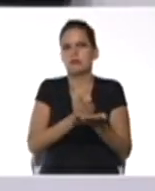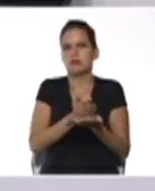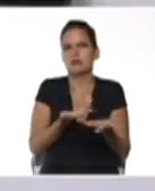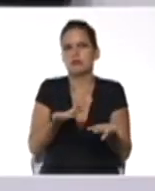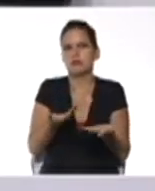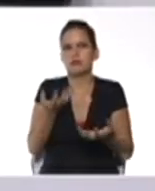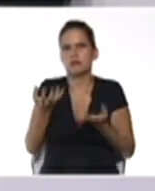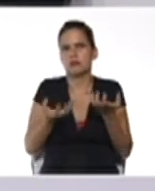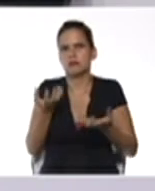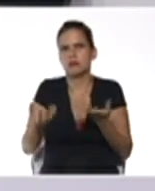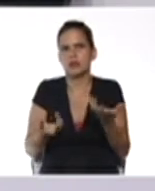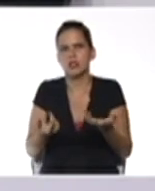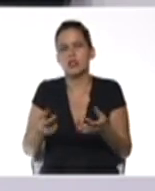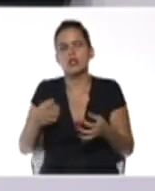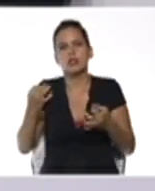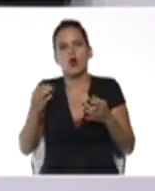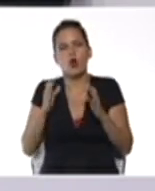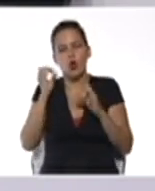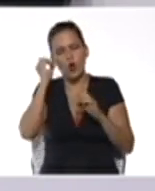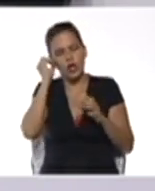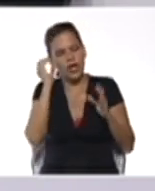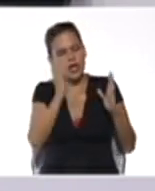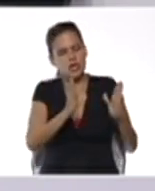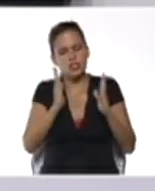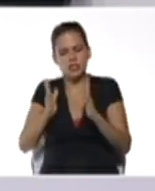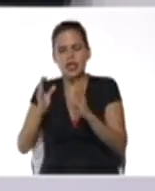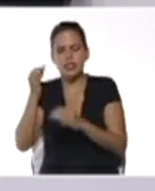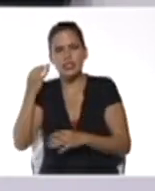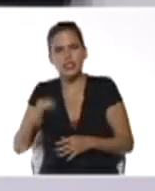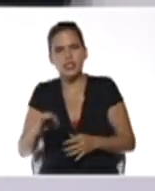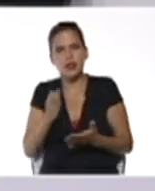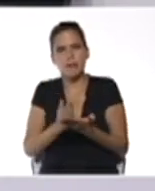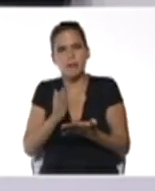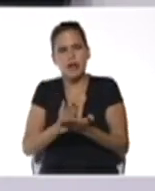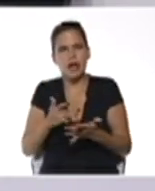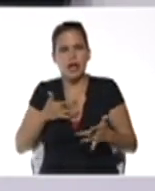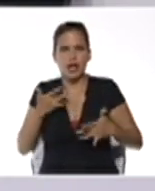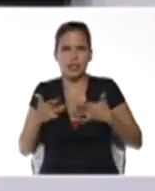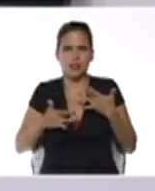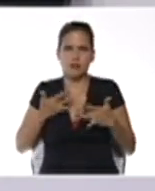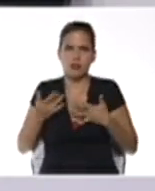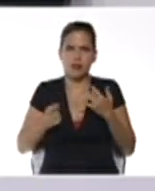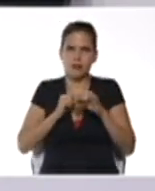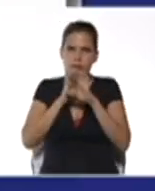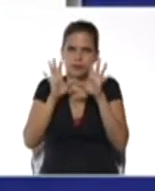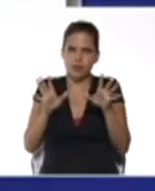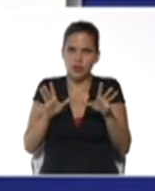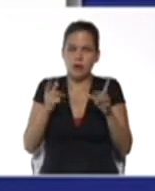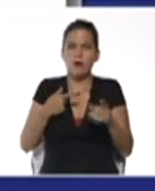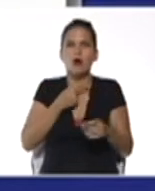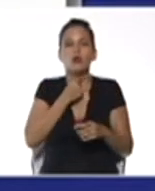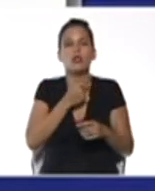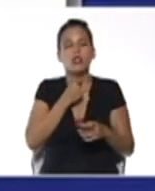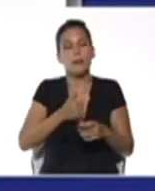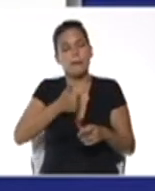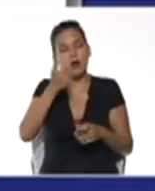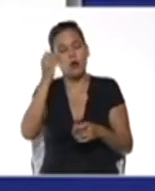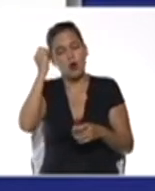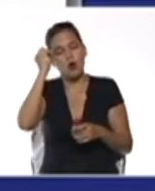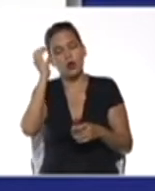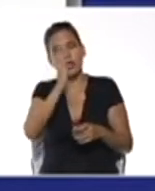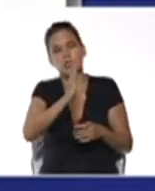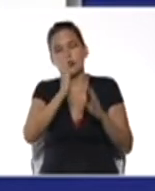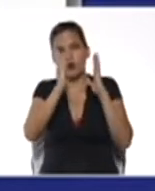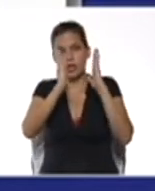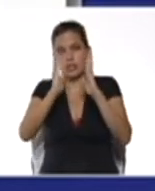secuenciar siempre las actividades de forma efectiva ¿por qué? porque eso les va a permitir a ellos tener una organización de lo que van a